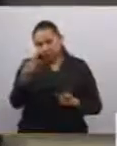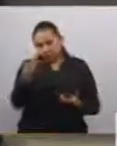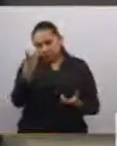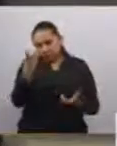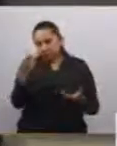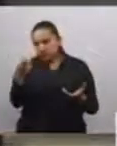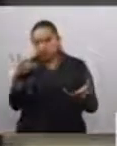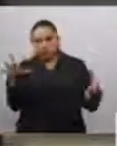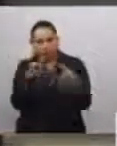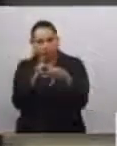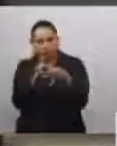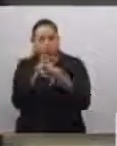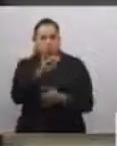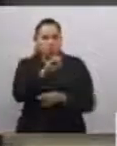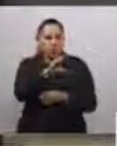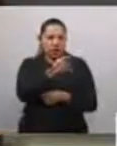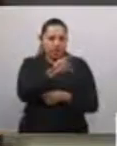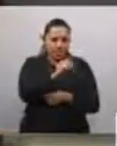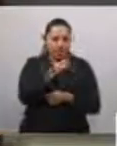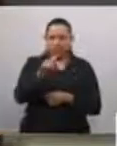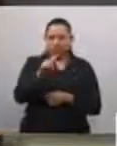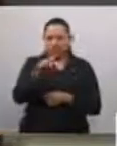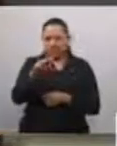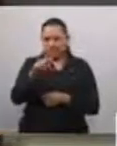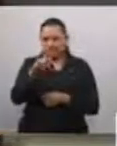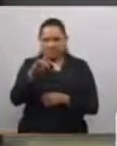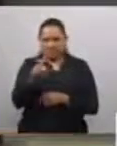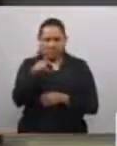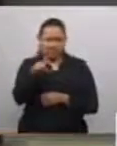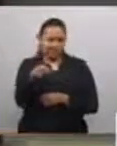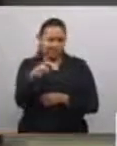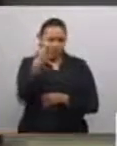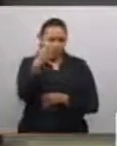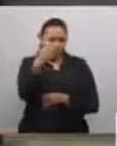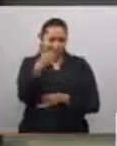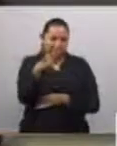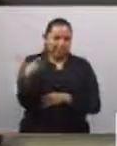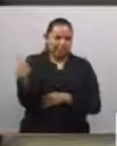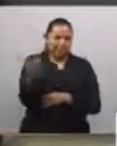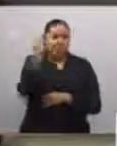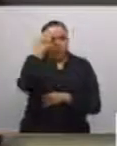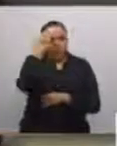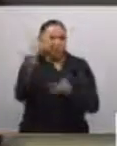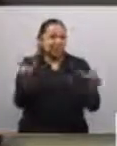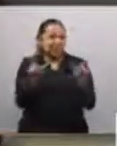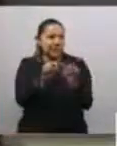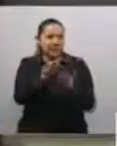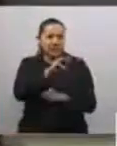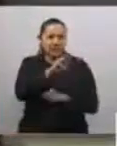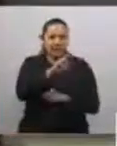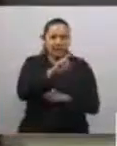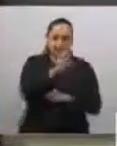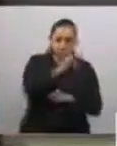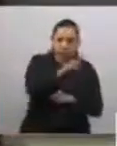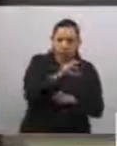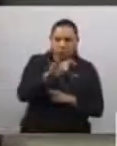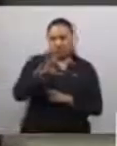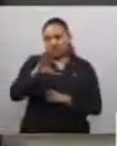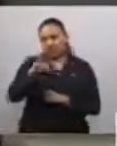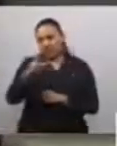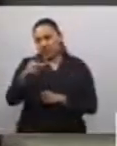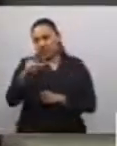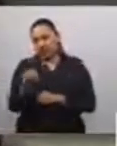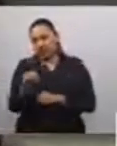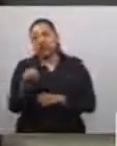Trinidad Ocampo, tan conocido como Melchor Ocampo. Y termino con estas palabras de